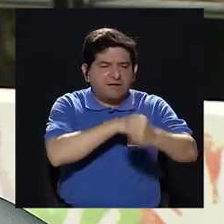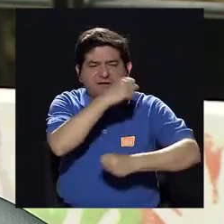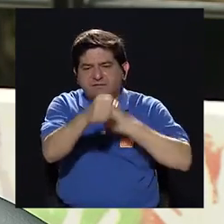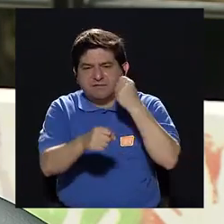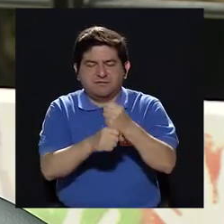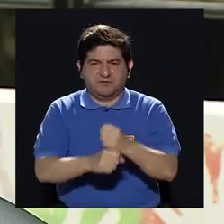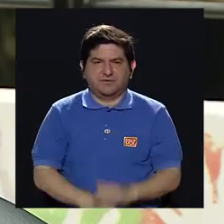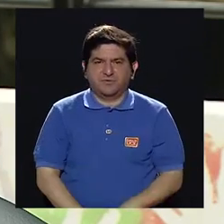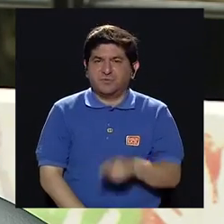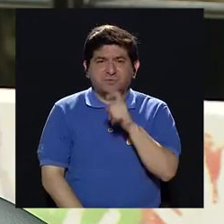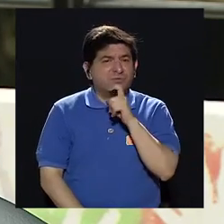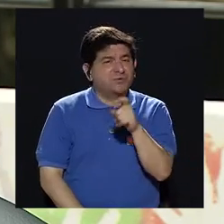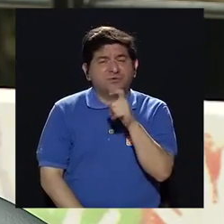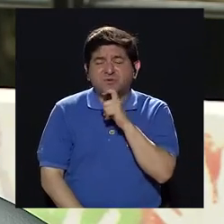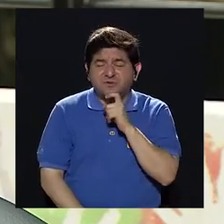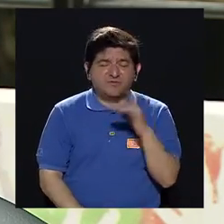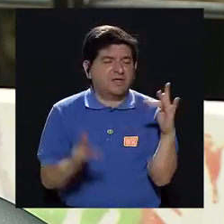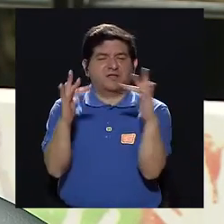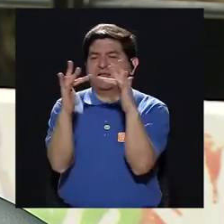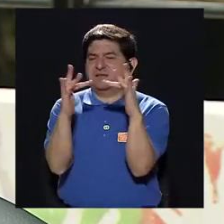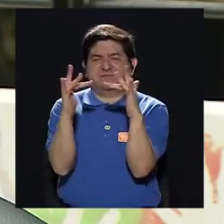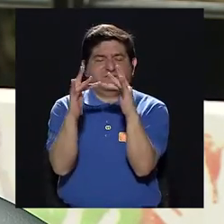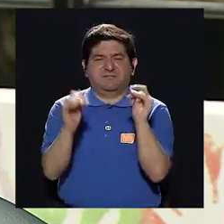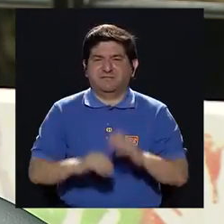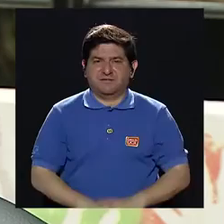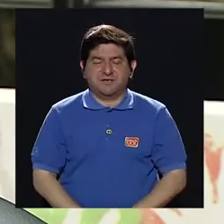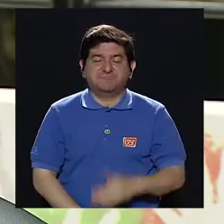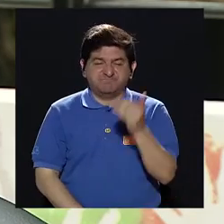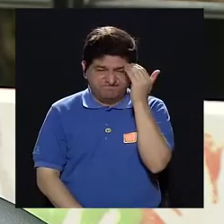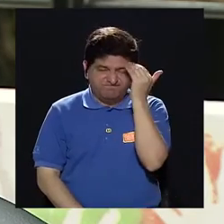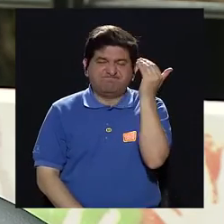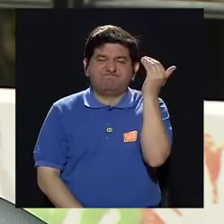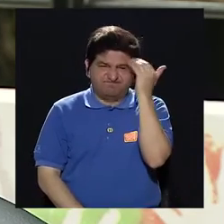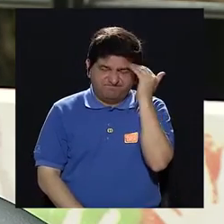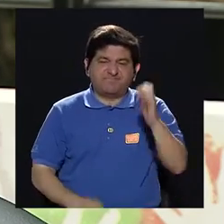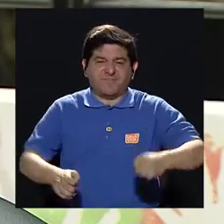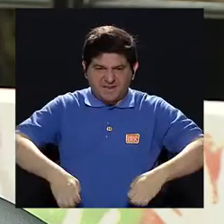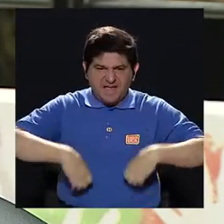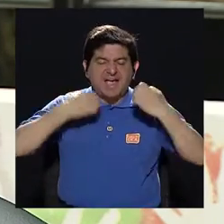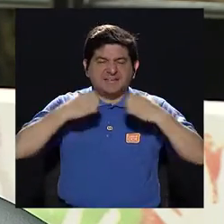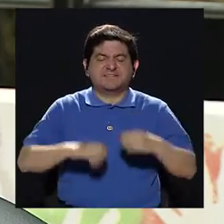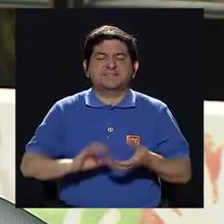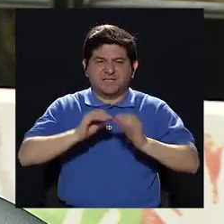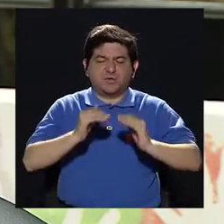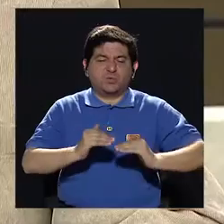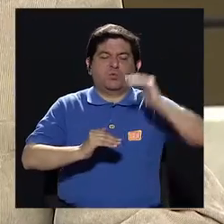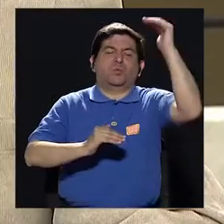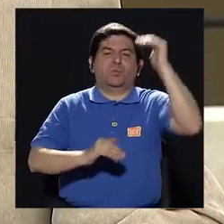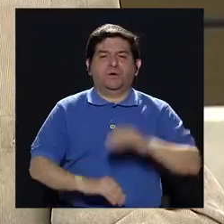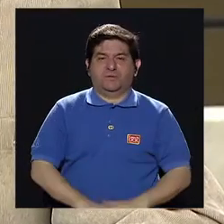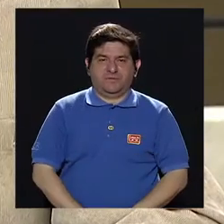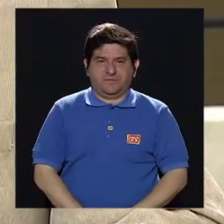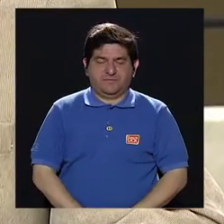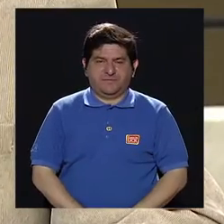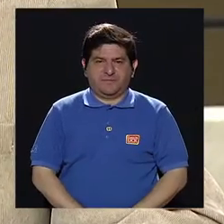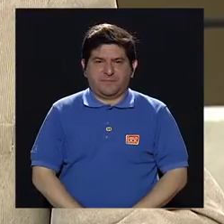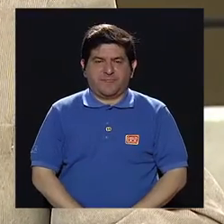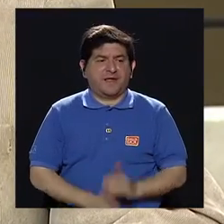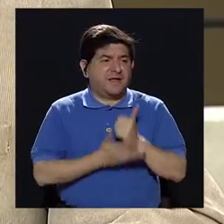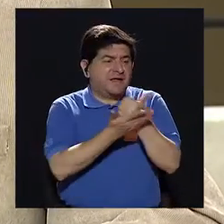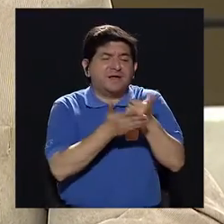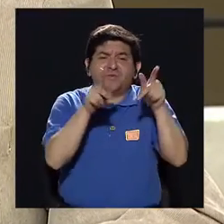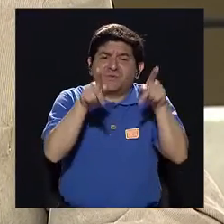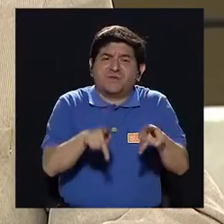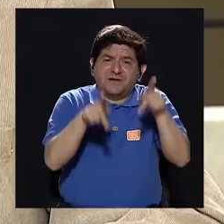y se les dificulta más contactarnos, entonces sí sabemos que existen todavía más. ¿Cómo